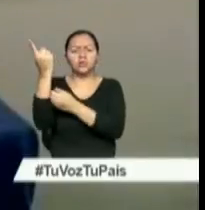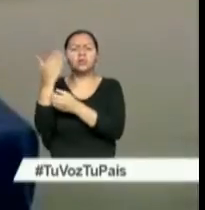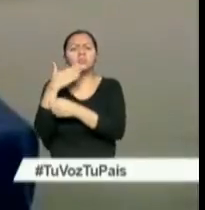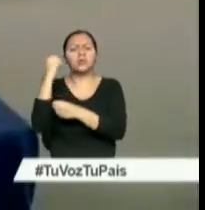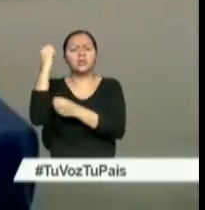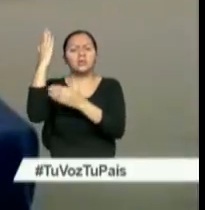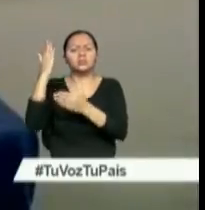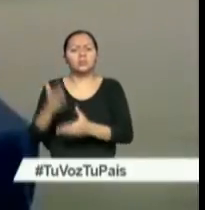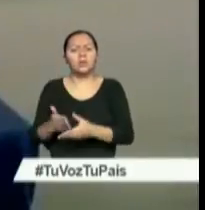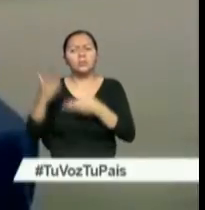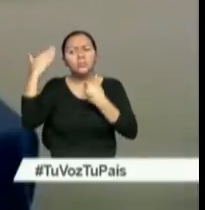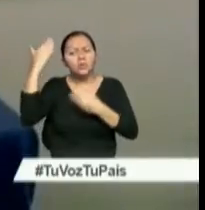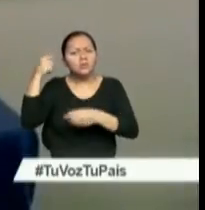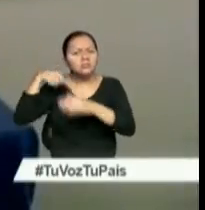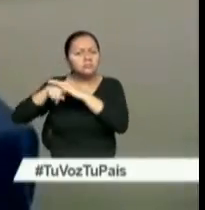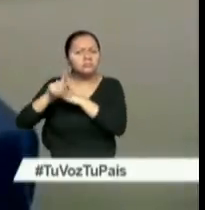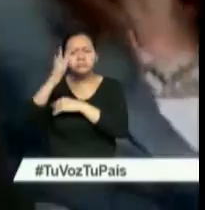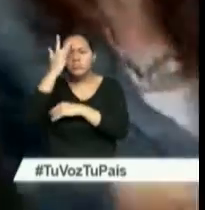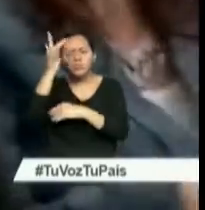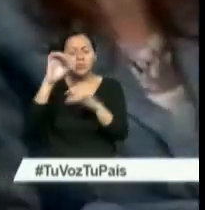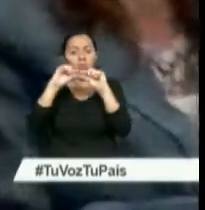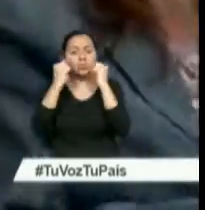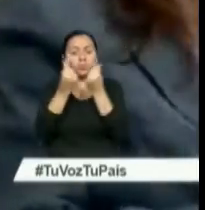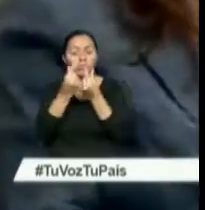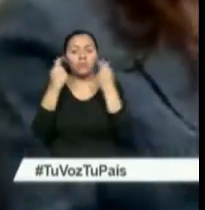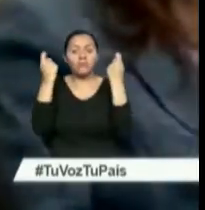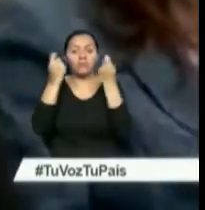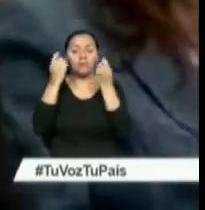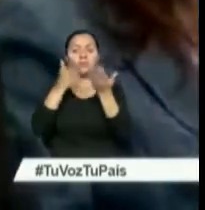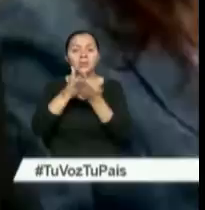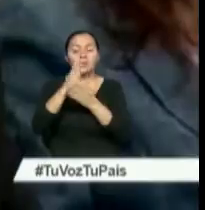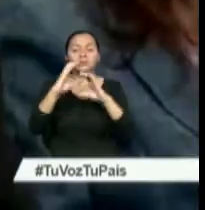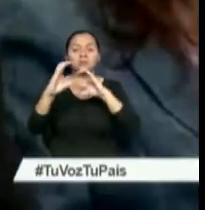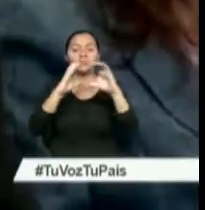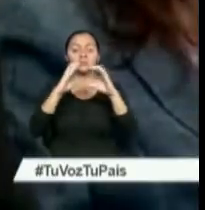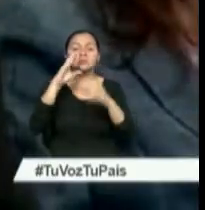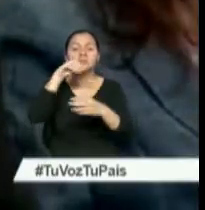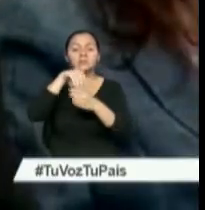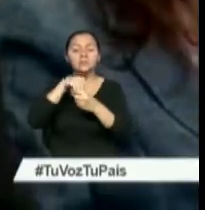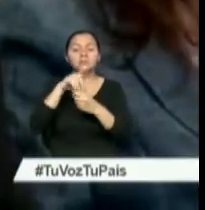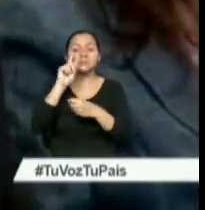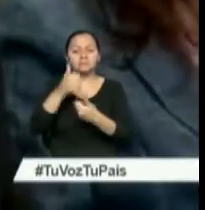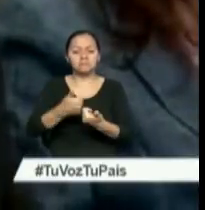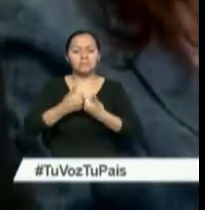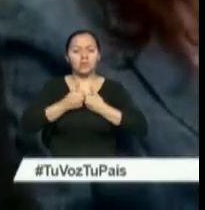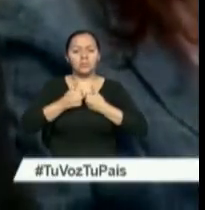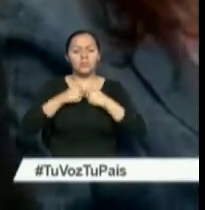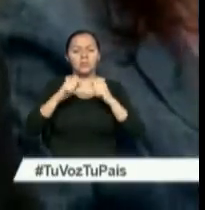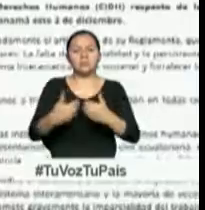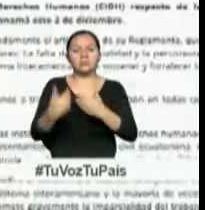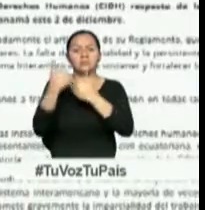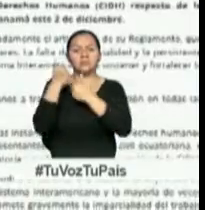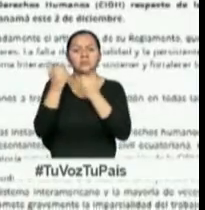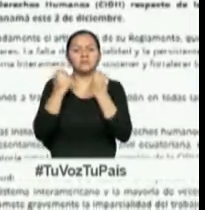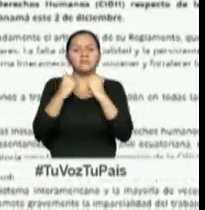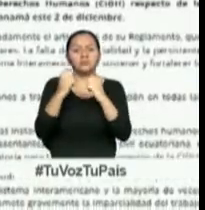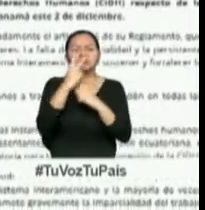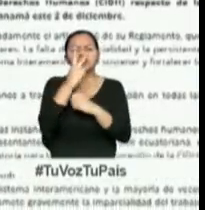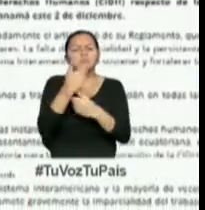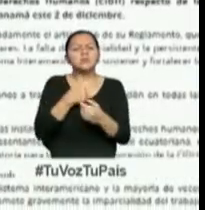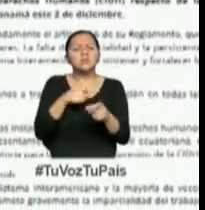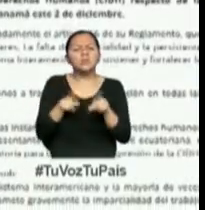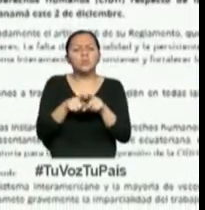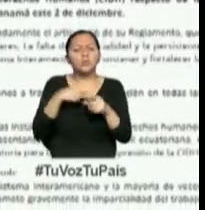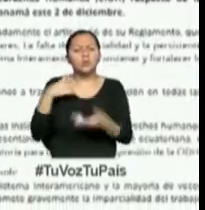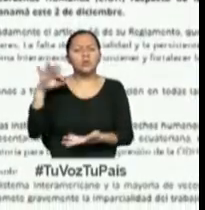derechos humanos por parte de organizaciones que, como fundamedios, se autoarrogan espuriamente el papel de